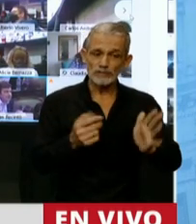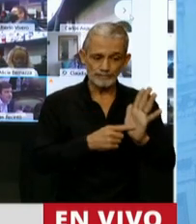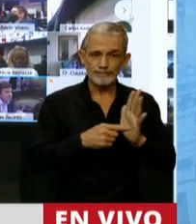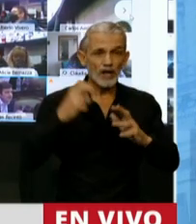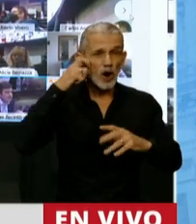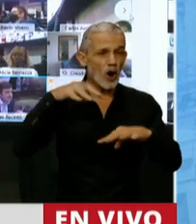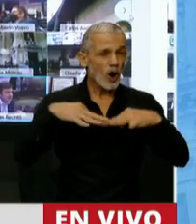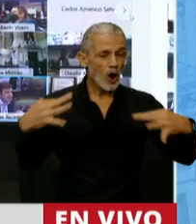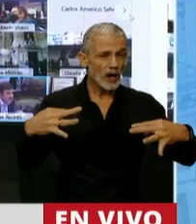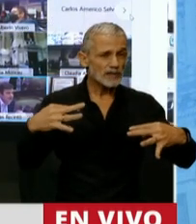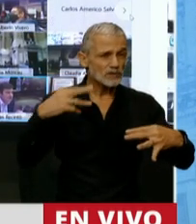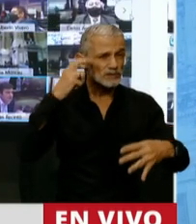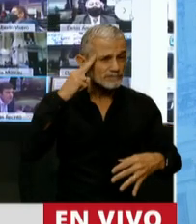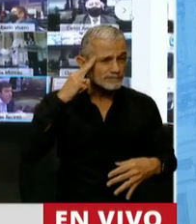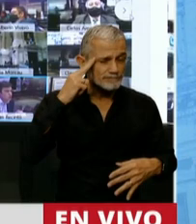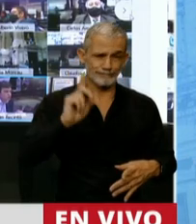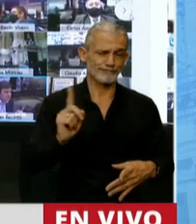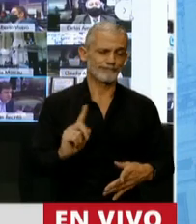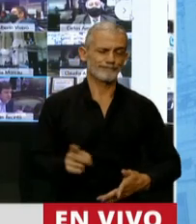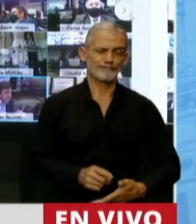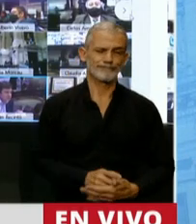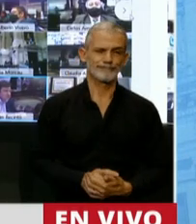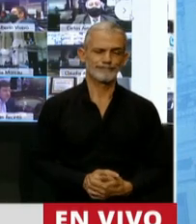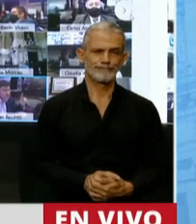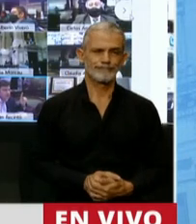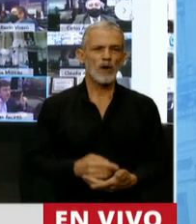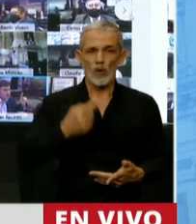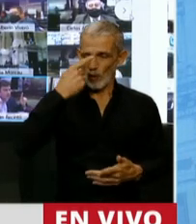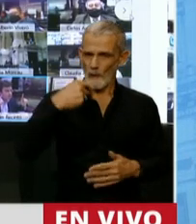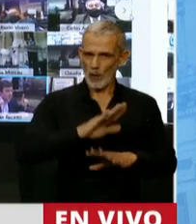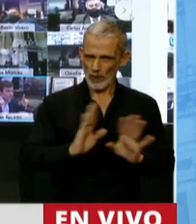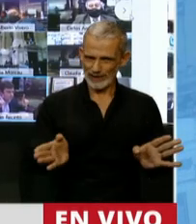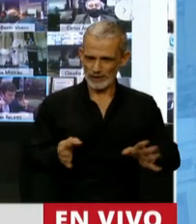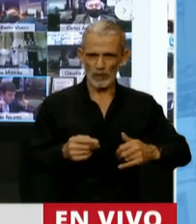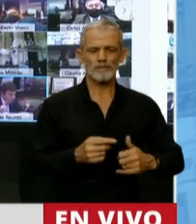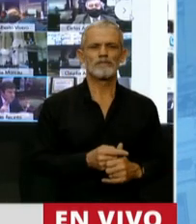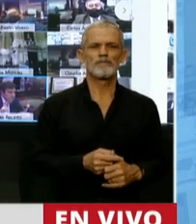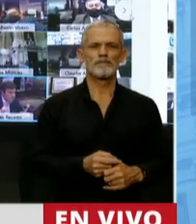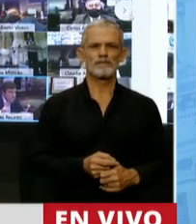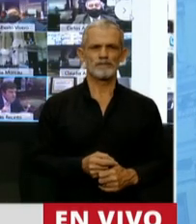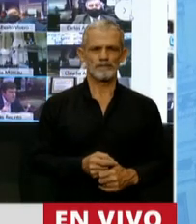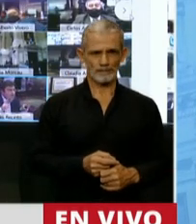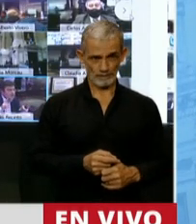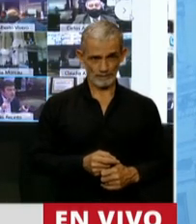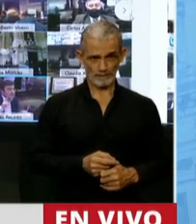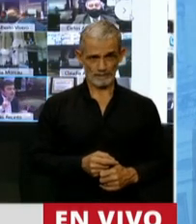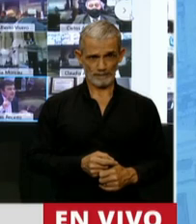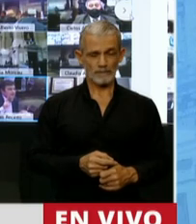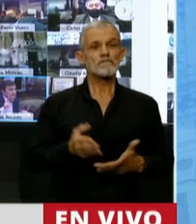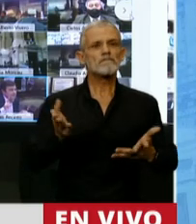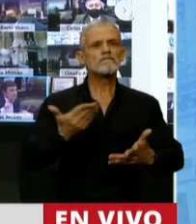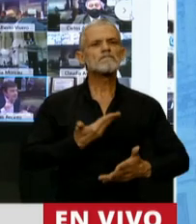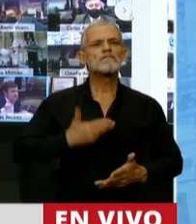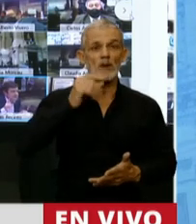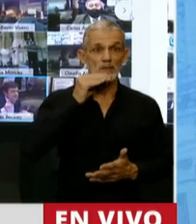este Parlamento no ha sucedido. Por último, señor